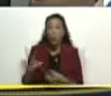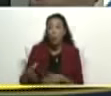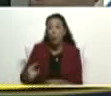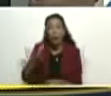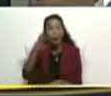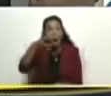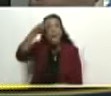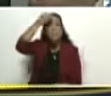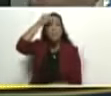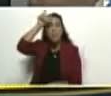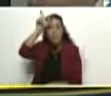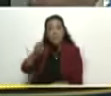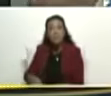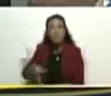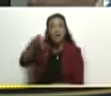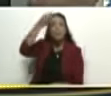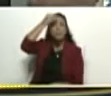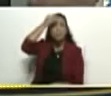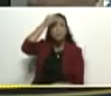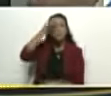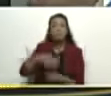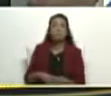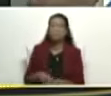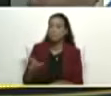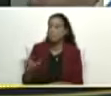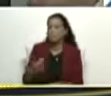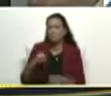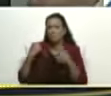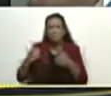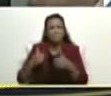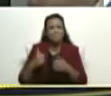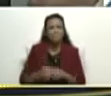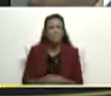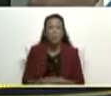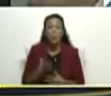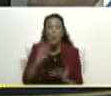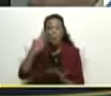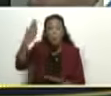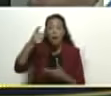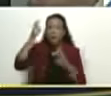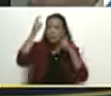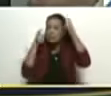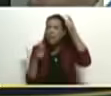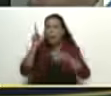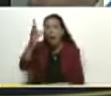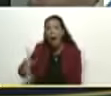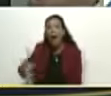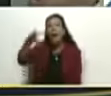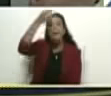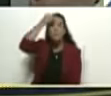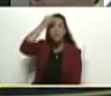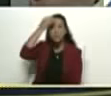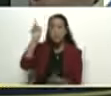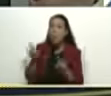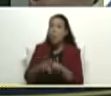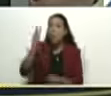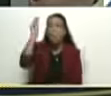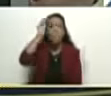maestro, el maestro de maestros, nuestro amado comandante Hugo Chávez, nuestro maestro,